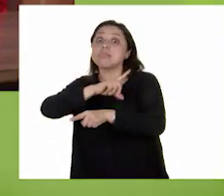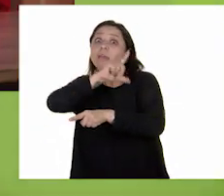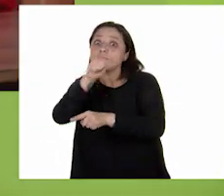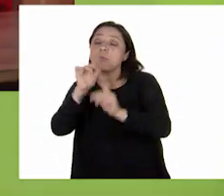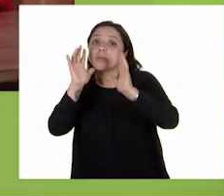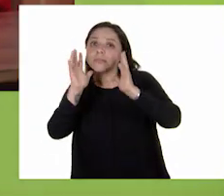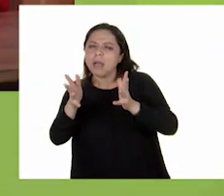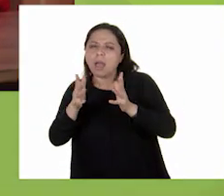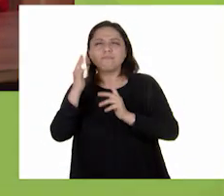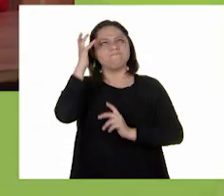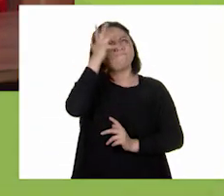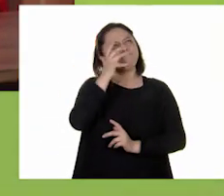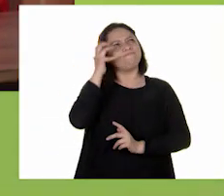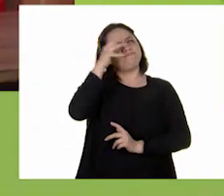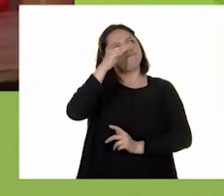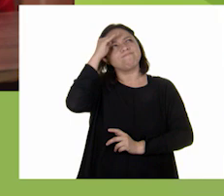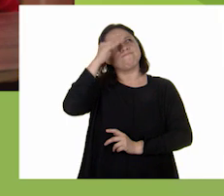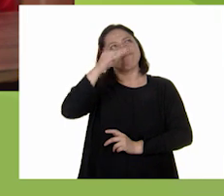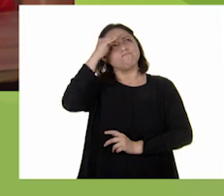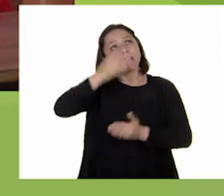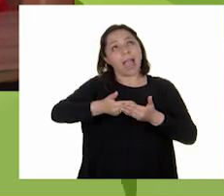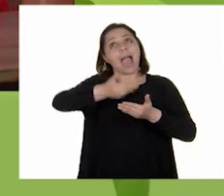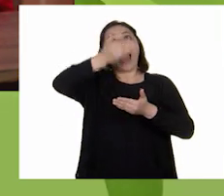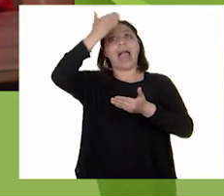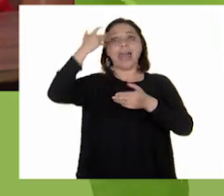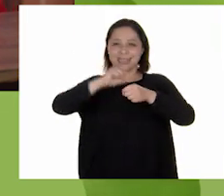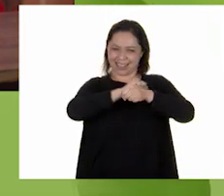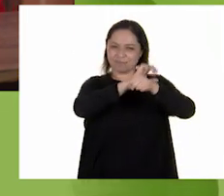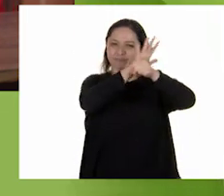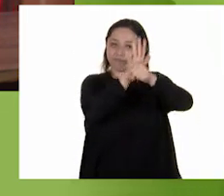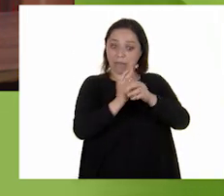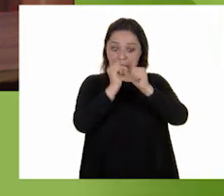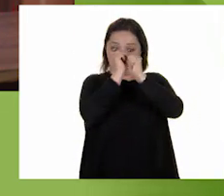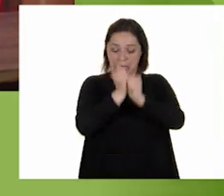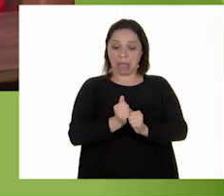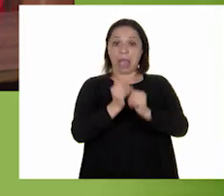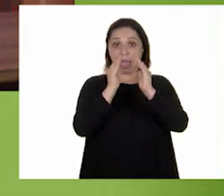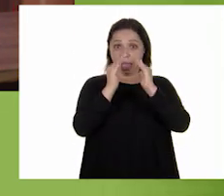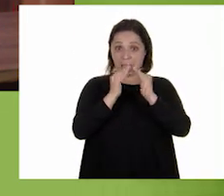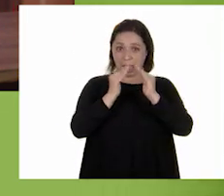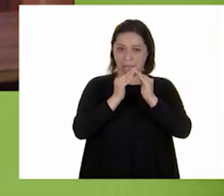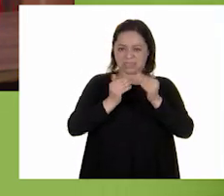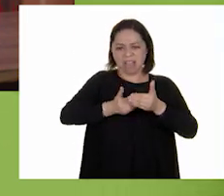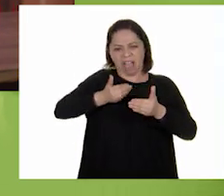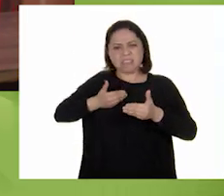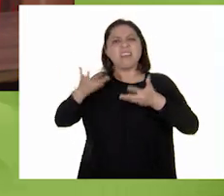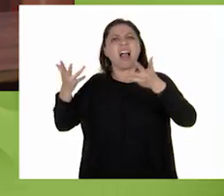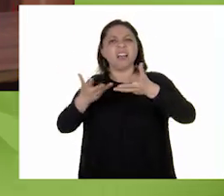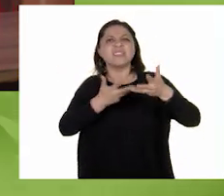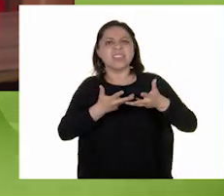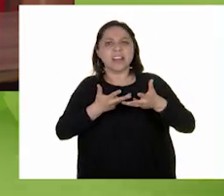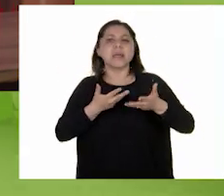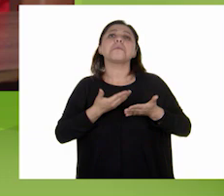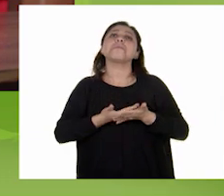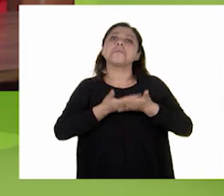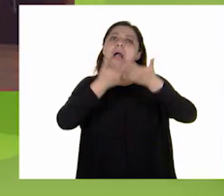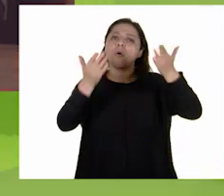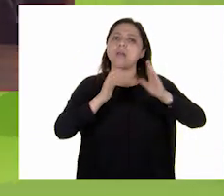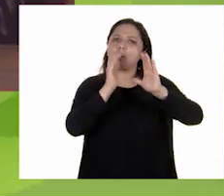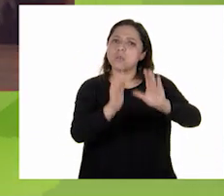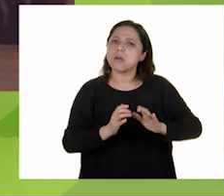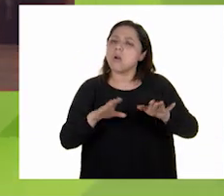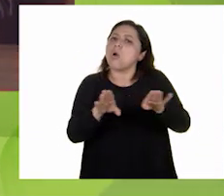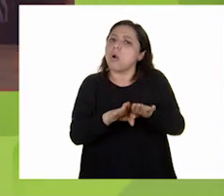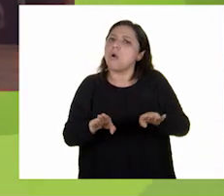acerca de qué actividad nos gustaba hacer antes de la contingencia por el virus. ¿Y cómo lo hacemos ahora que tenemos que cuidarnos?